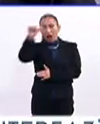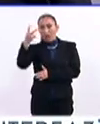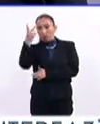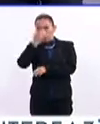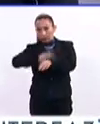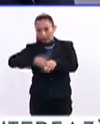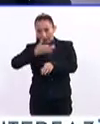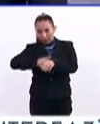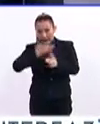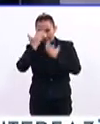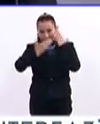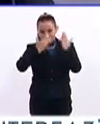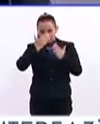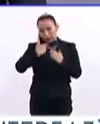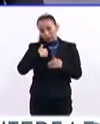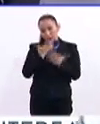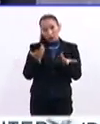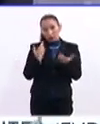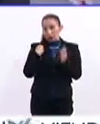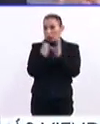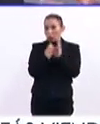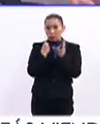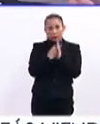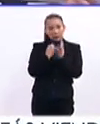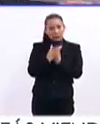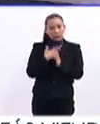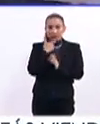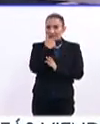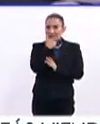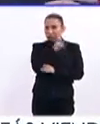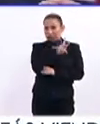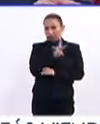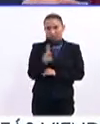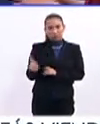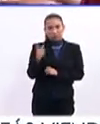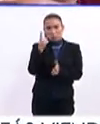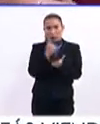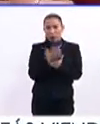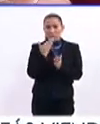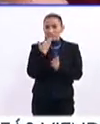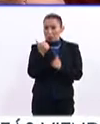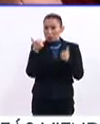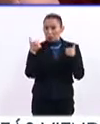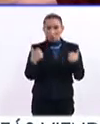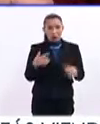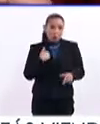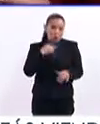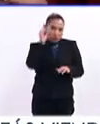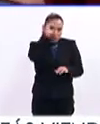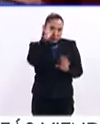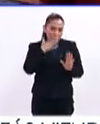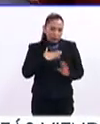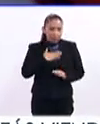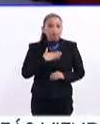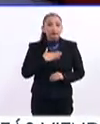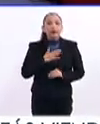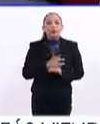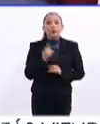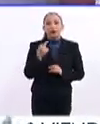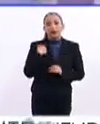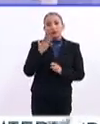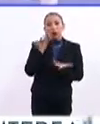a 2 de la tarde, en el cual, bueno, fue un curso totalmente inglés, un curso bastante bueno a mi parecer, pues ya que